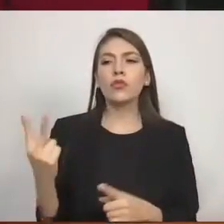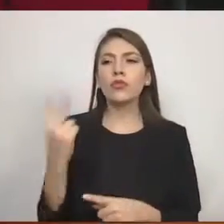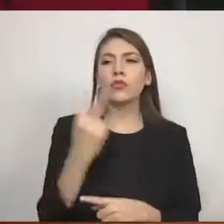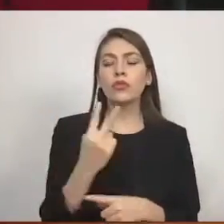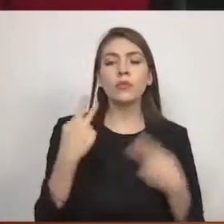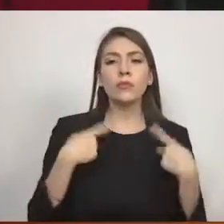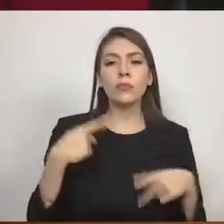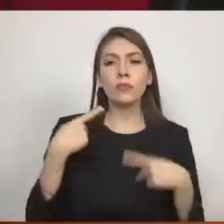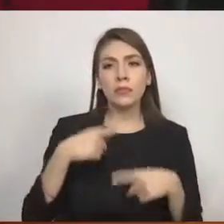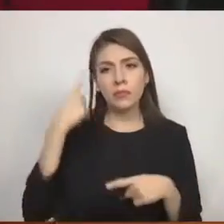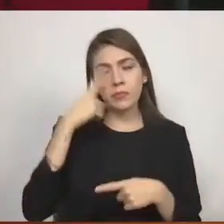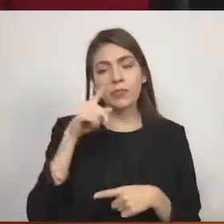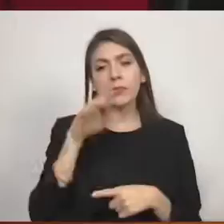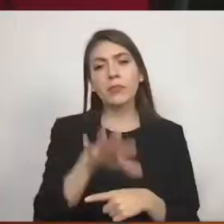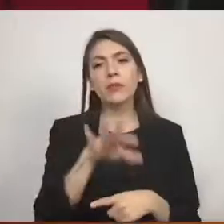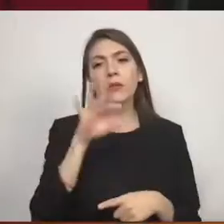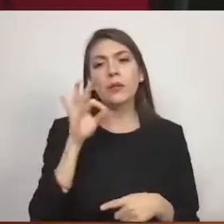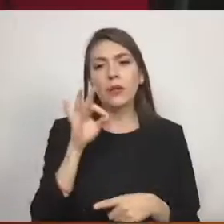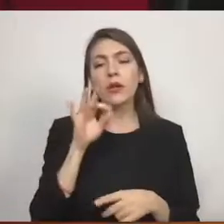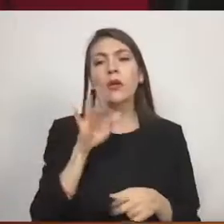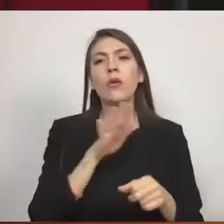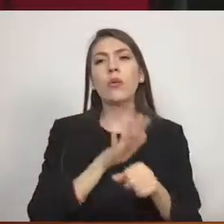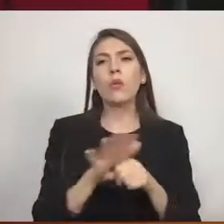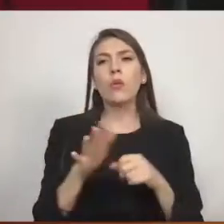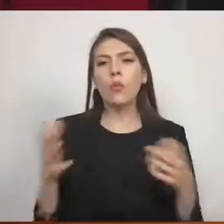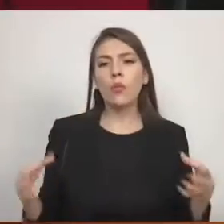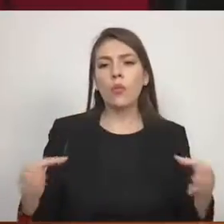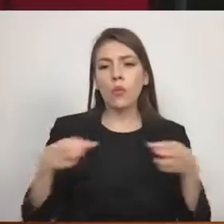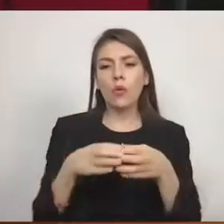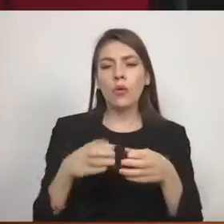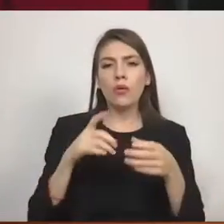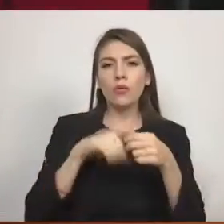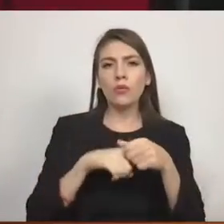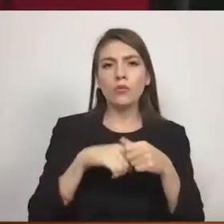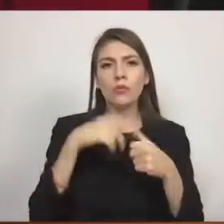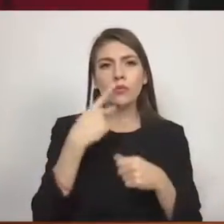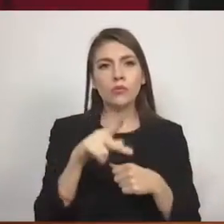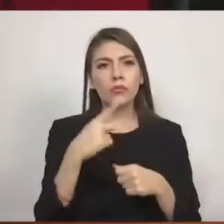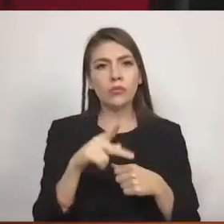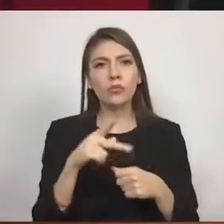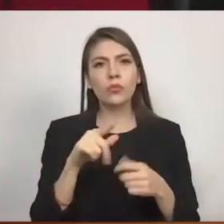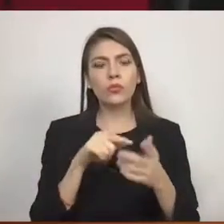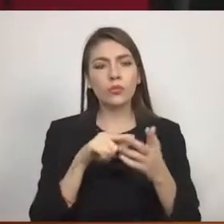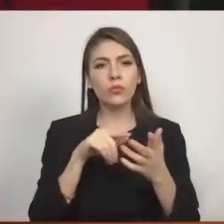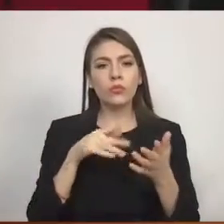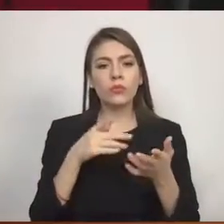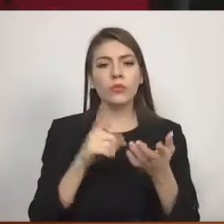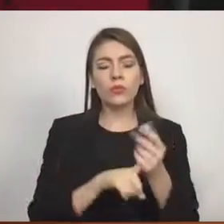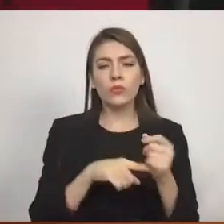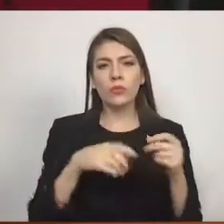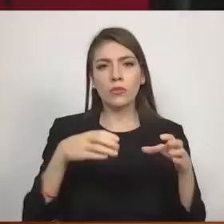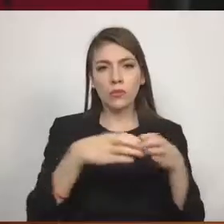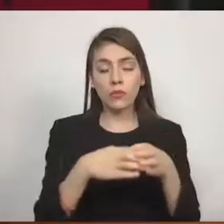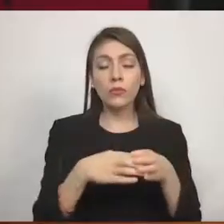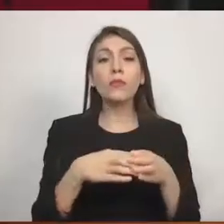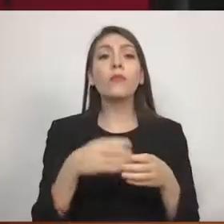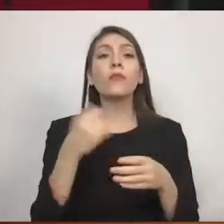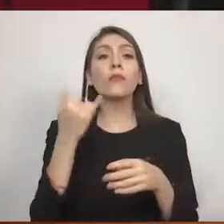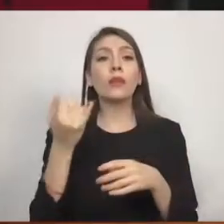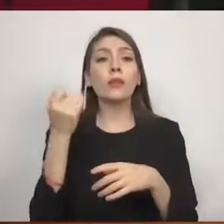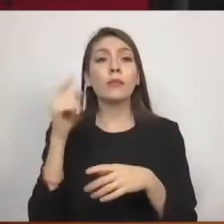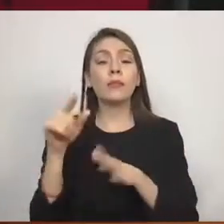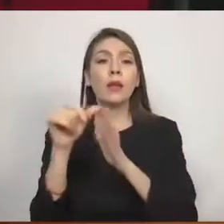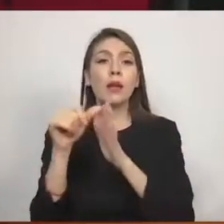designación de miembros de los cuerpos edilicios correspondientes, y en cumplimiento a lo dispuesto por el cuarto párrafo del